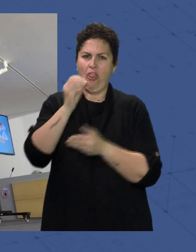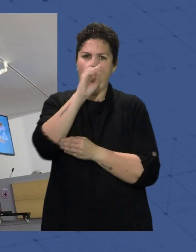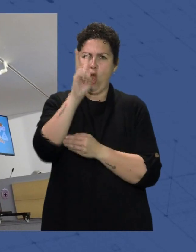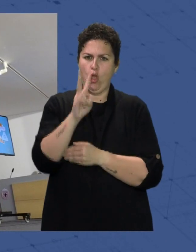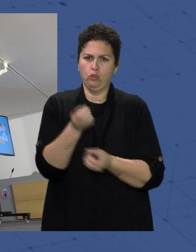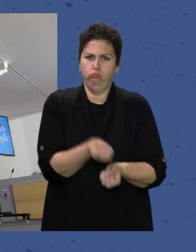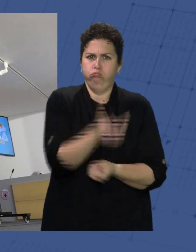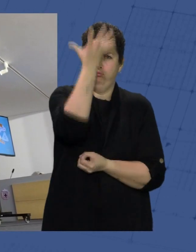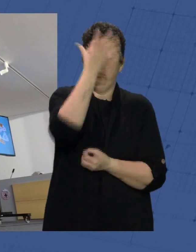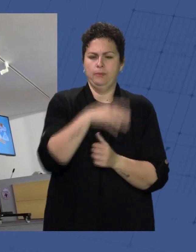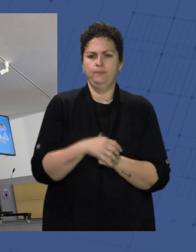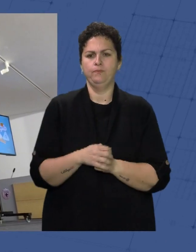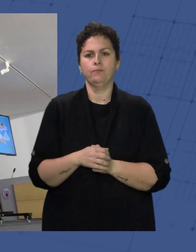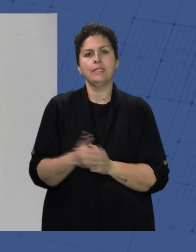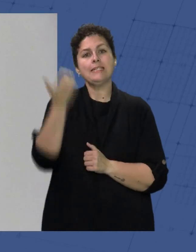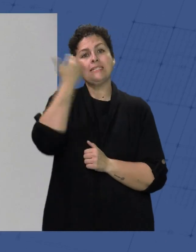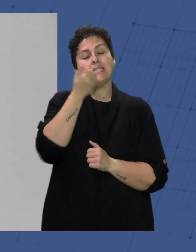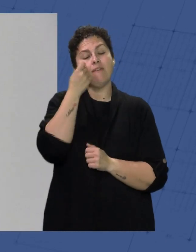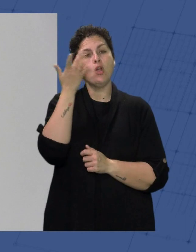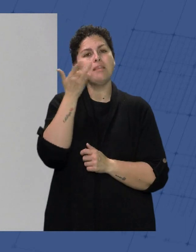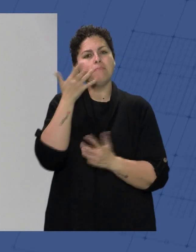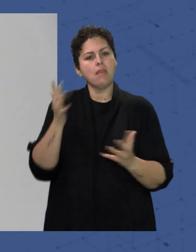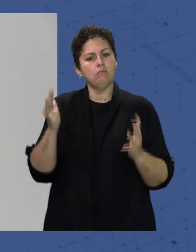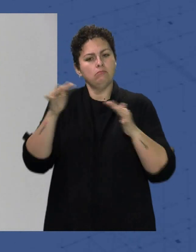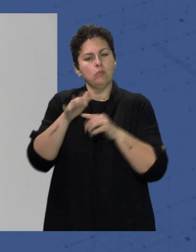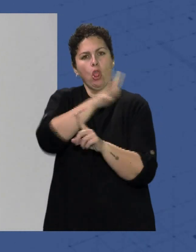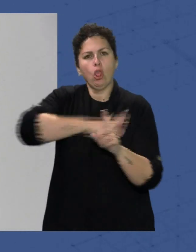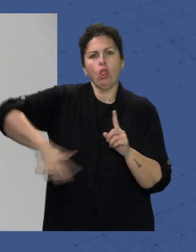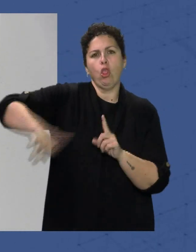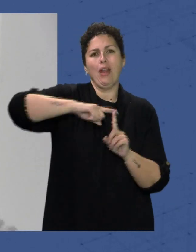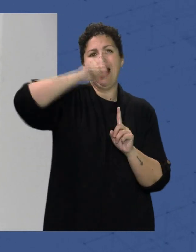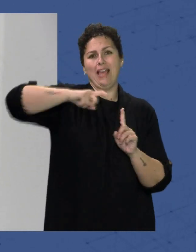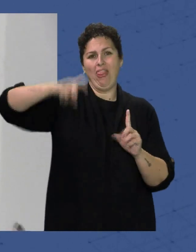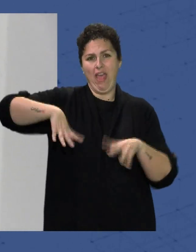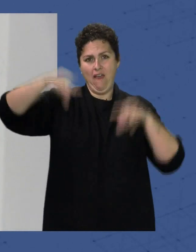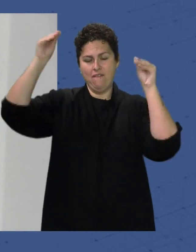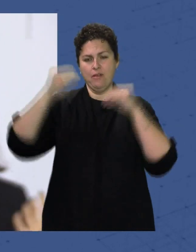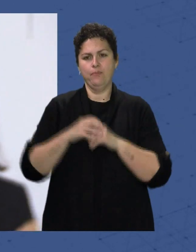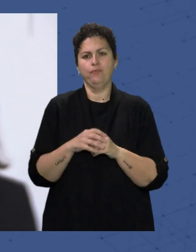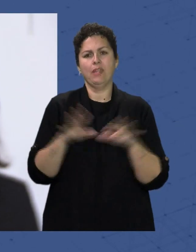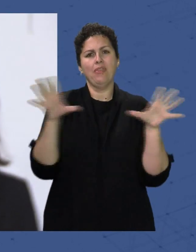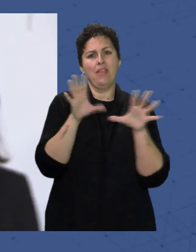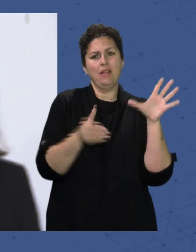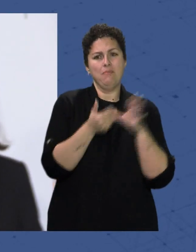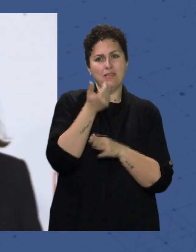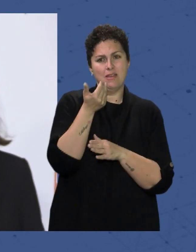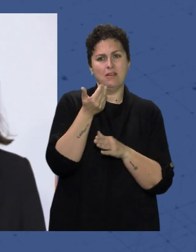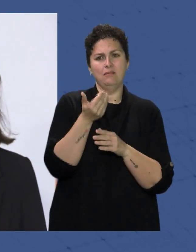El sábado Se llevará a cabo Una limpieza colectiva Del entorno De la Alcazaba Desde las 10 de la mañana Con salida Desde la muralla